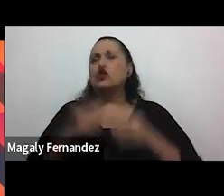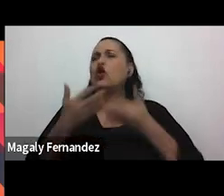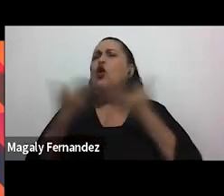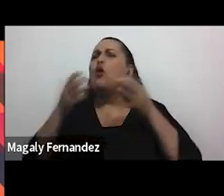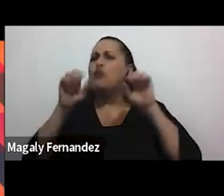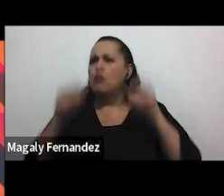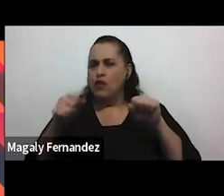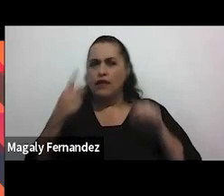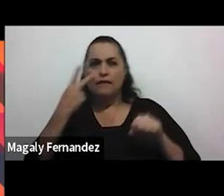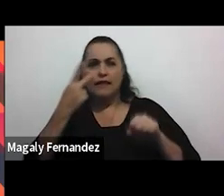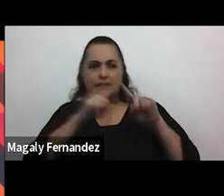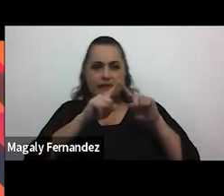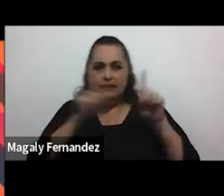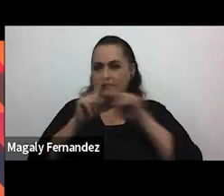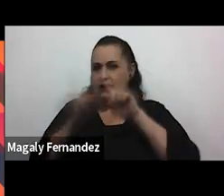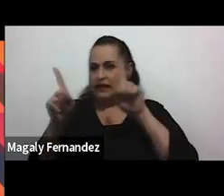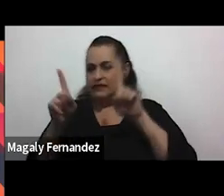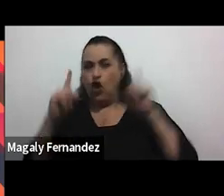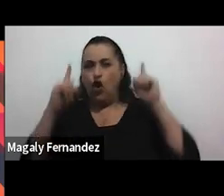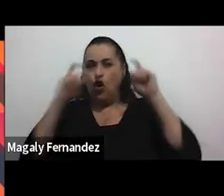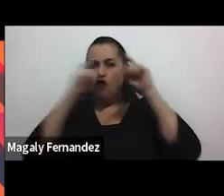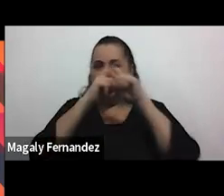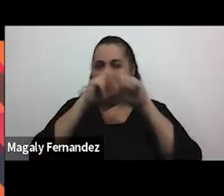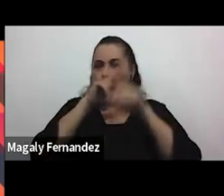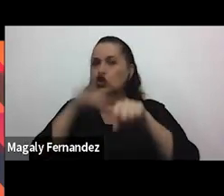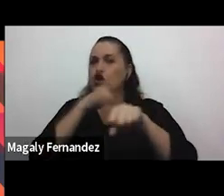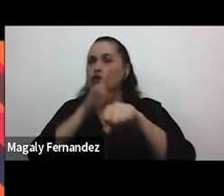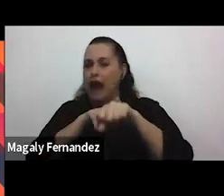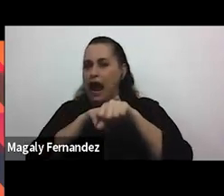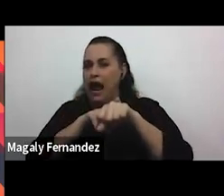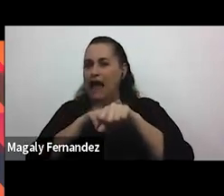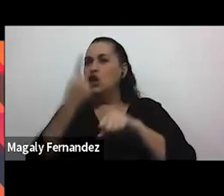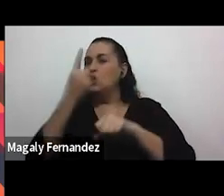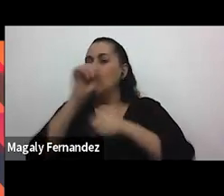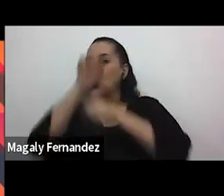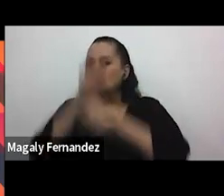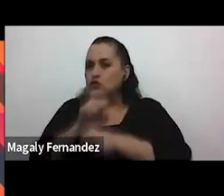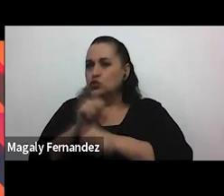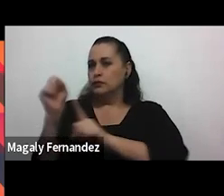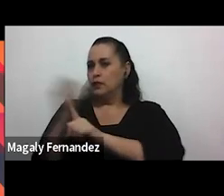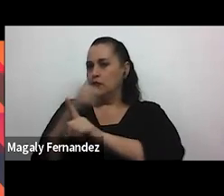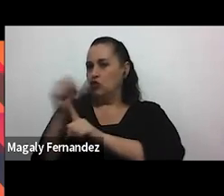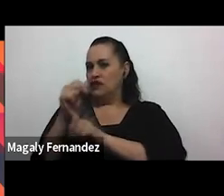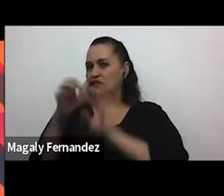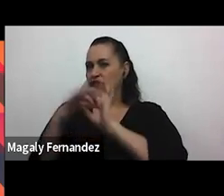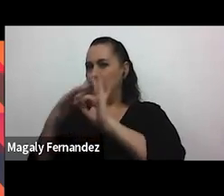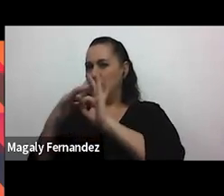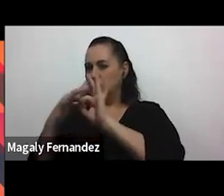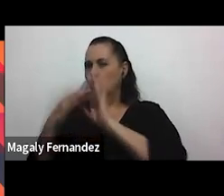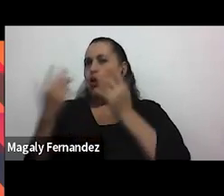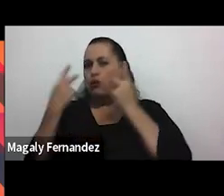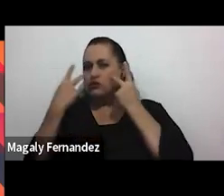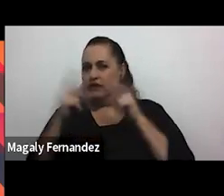diferenciar entre un conflicto normal y un patrón de violencia en una relación claro